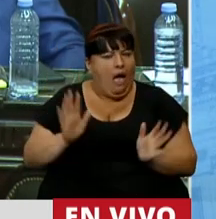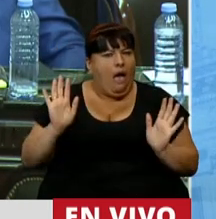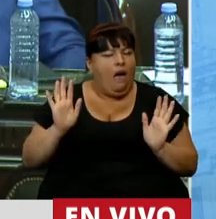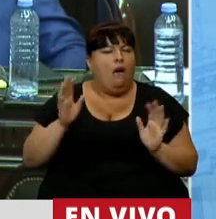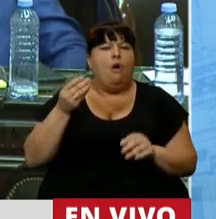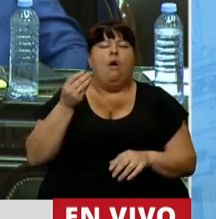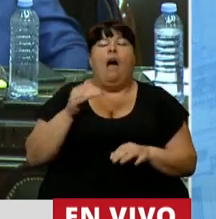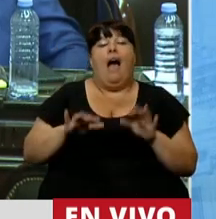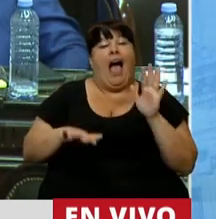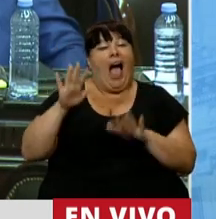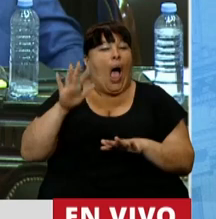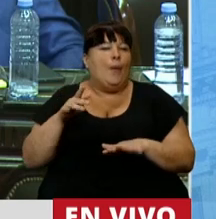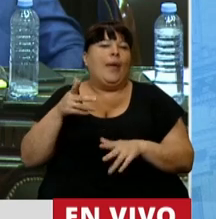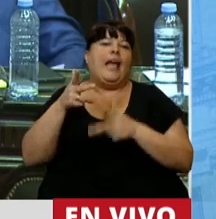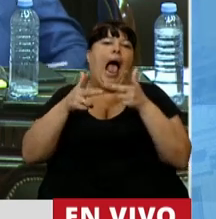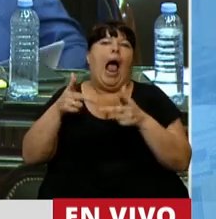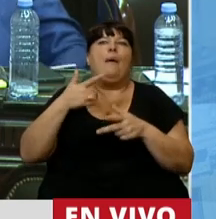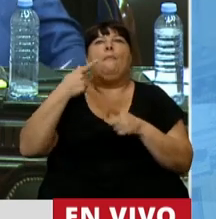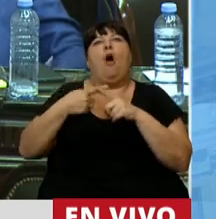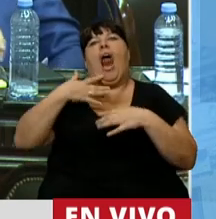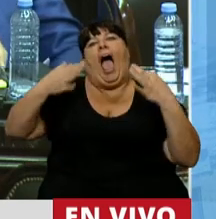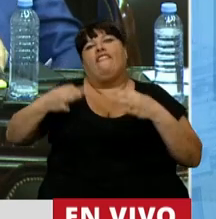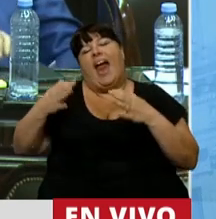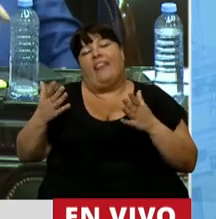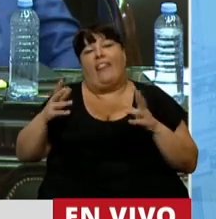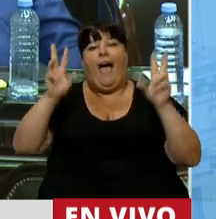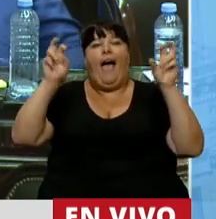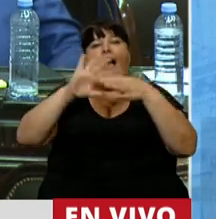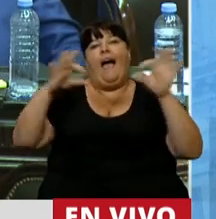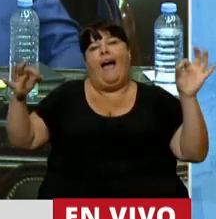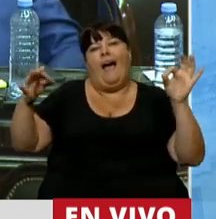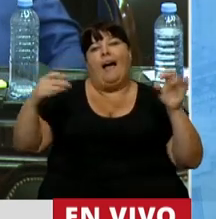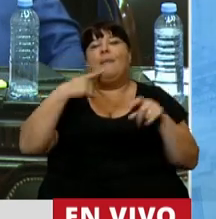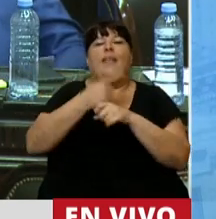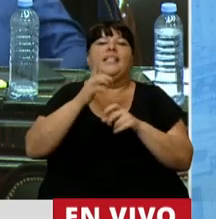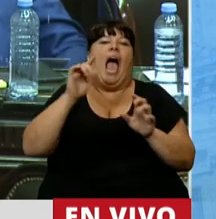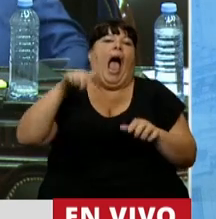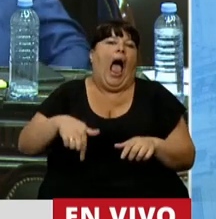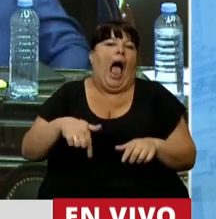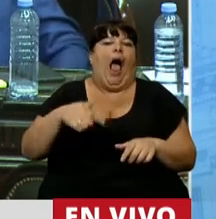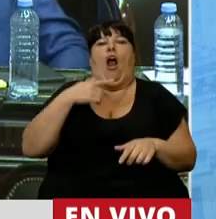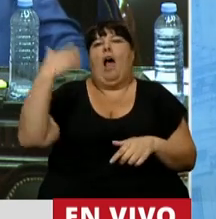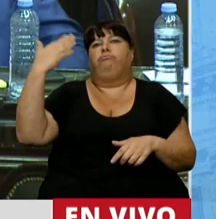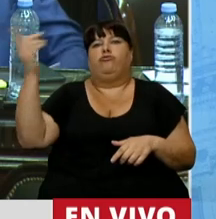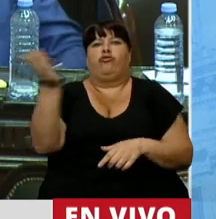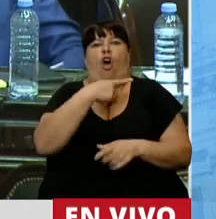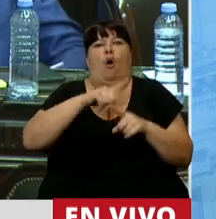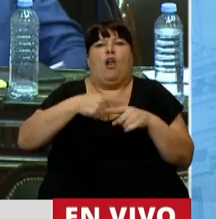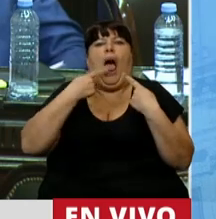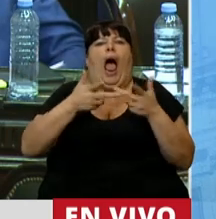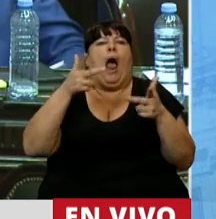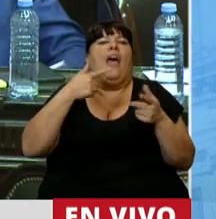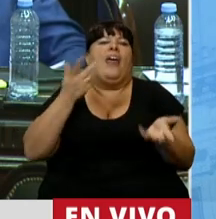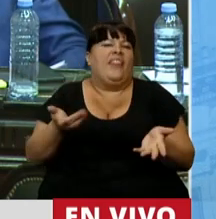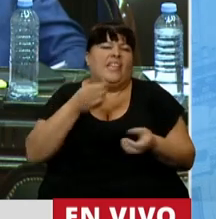porque a veces en nombre de la verdad, esa famosa frase que se antepone ahora a todos los discursos políticos,